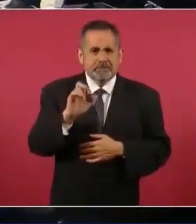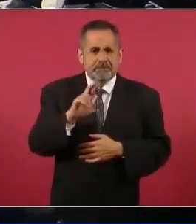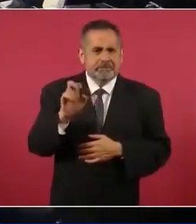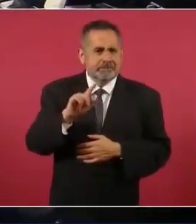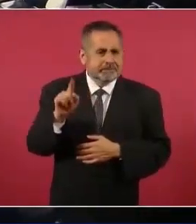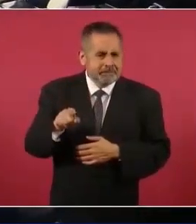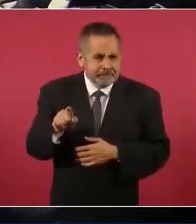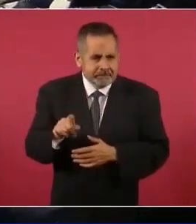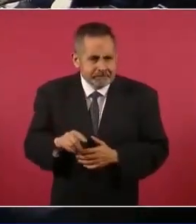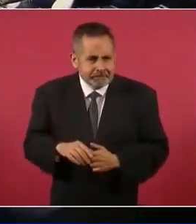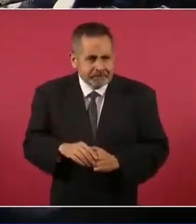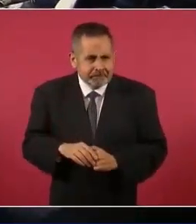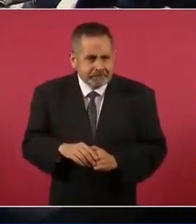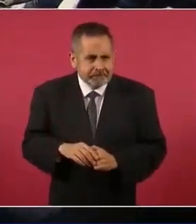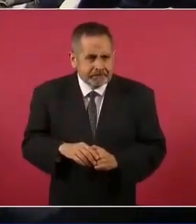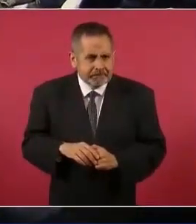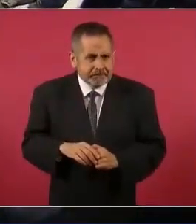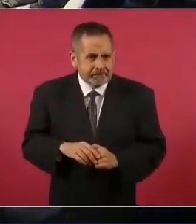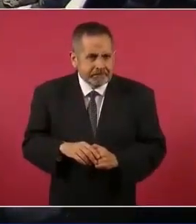Eric,